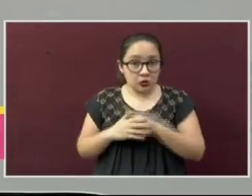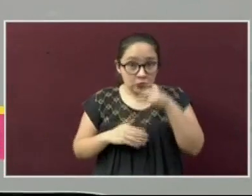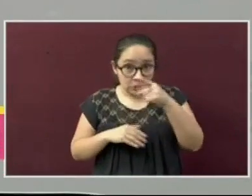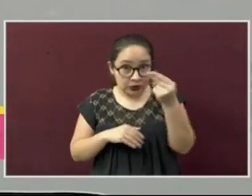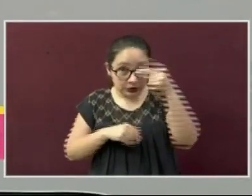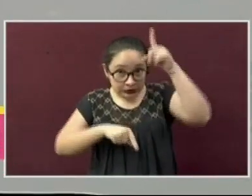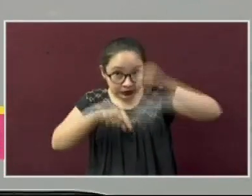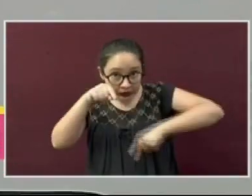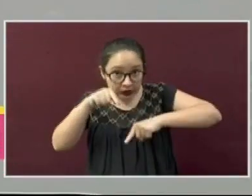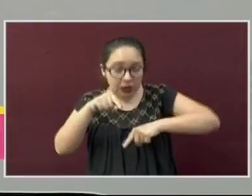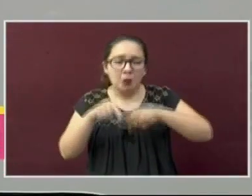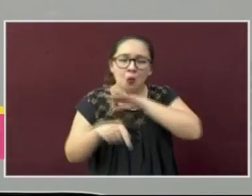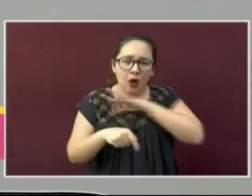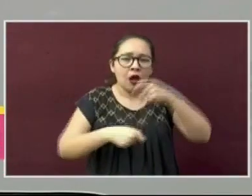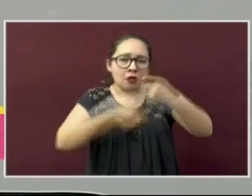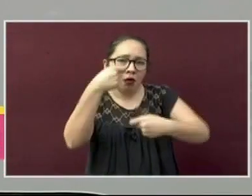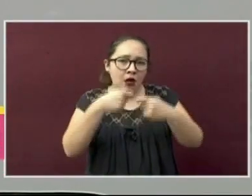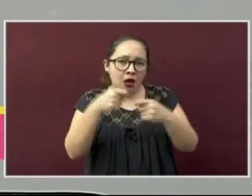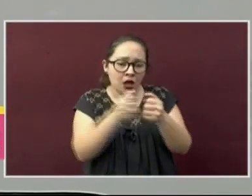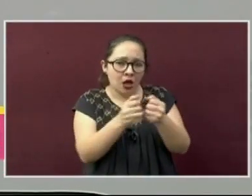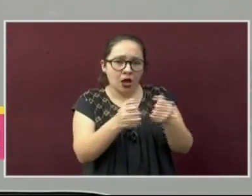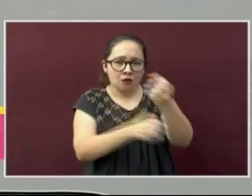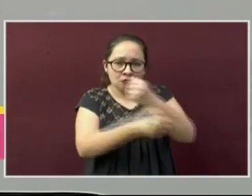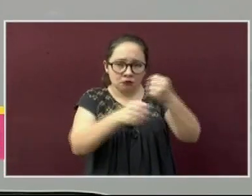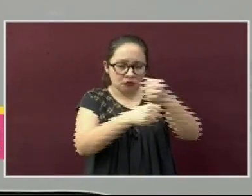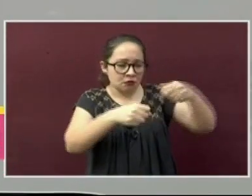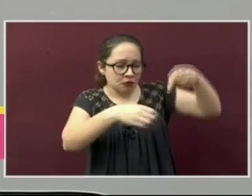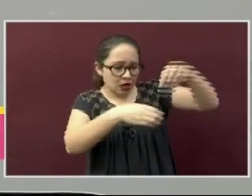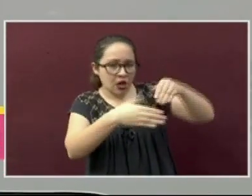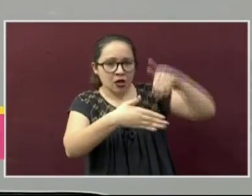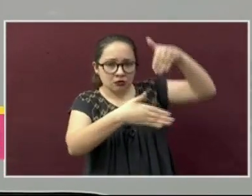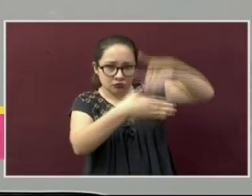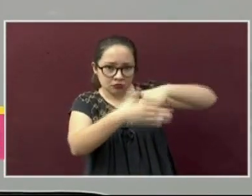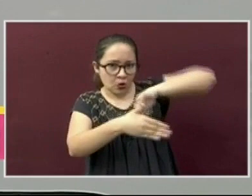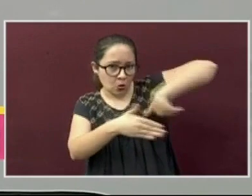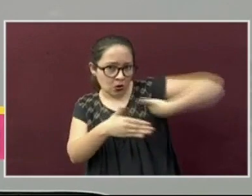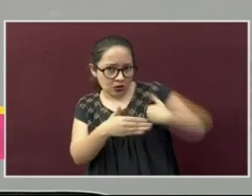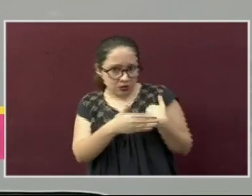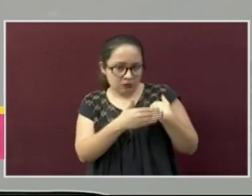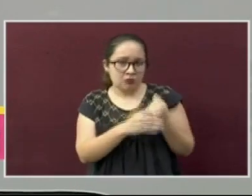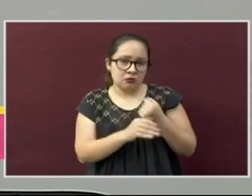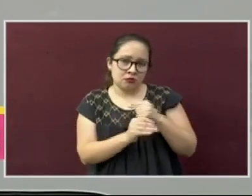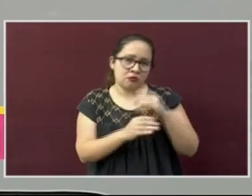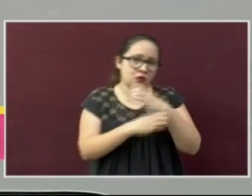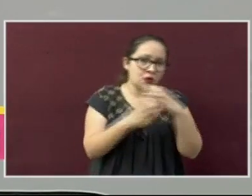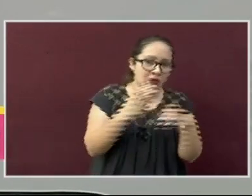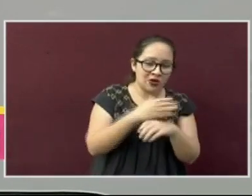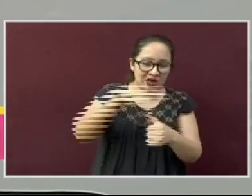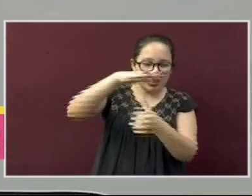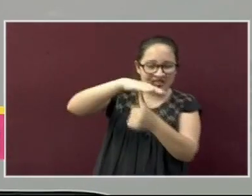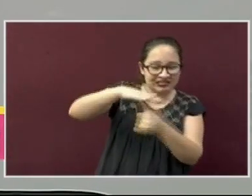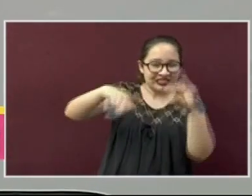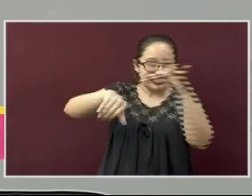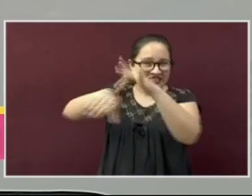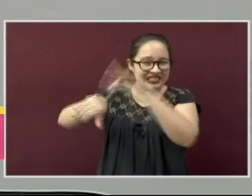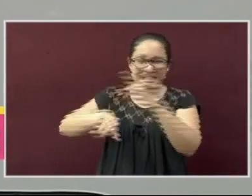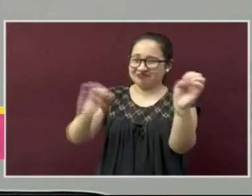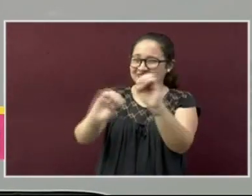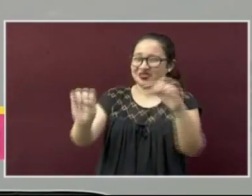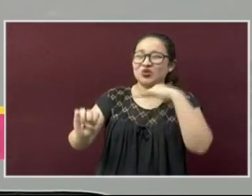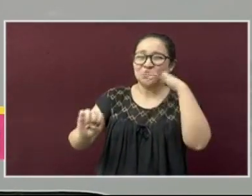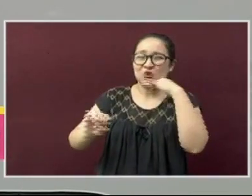cubrebocas, guárdenlo en una bolsa de plástico. Nunca lo coloquen sobre superficies que toquen otras personas, pues pudiera